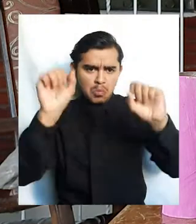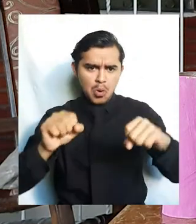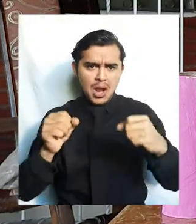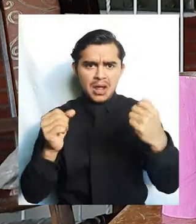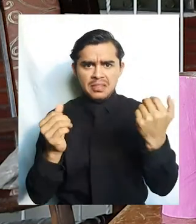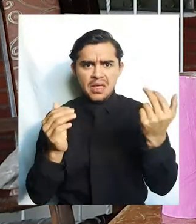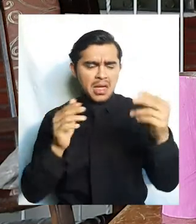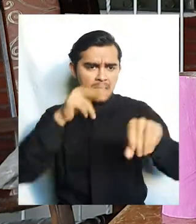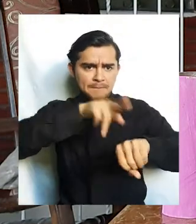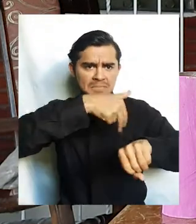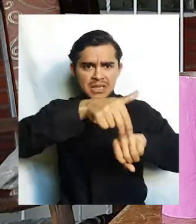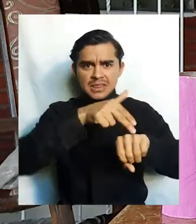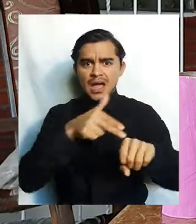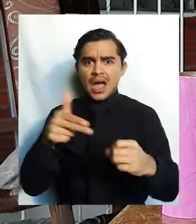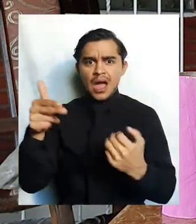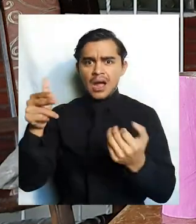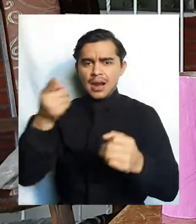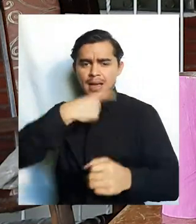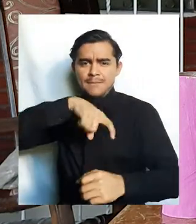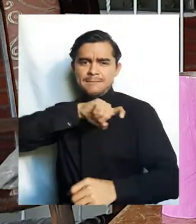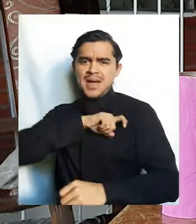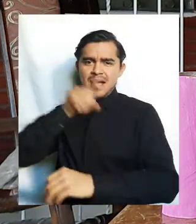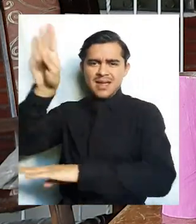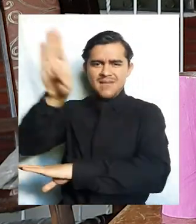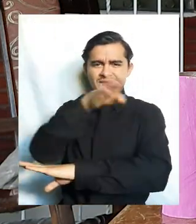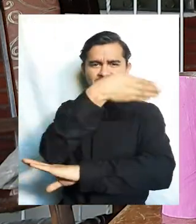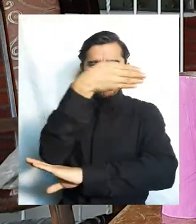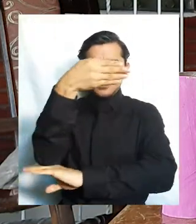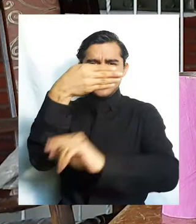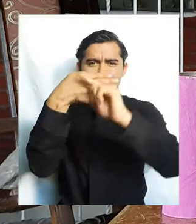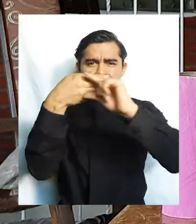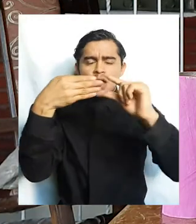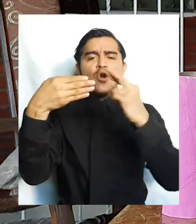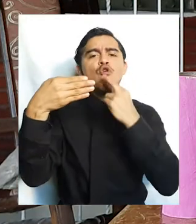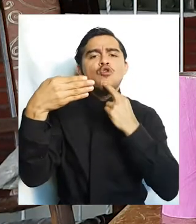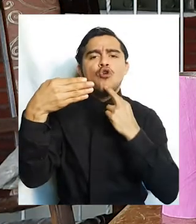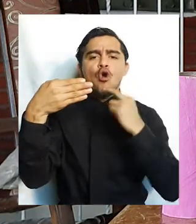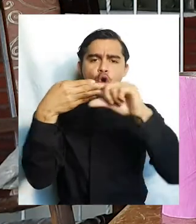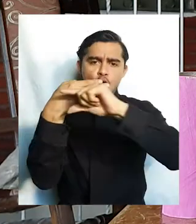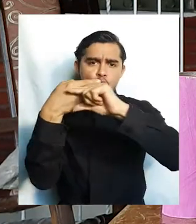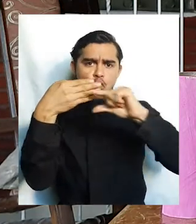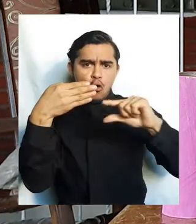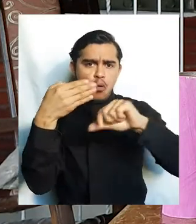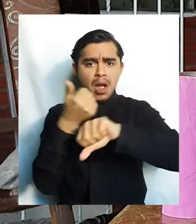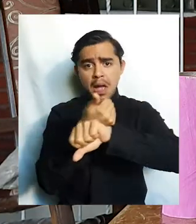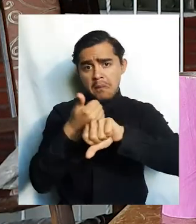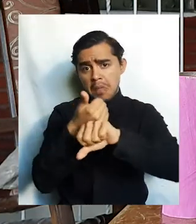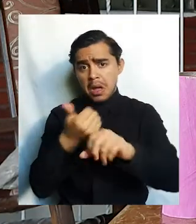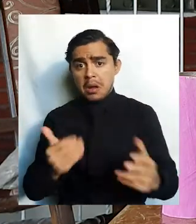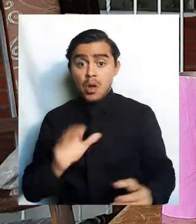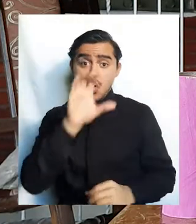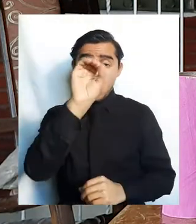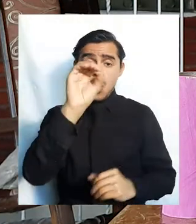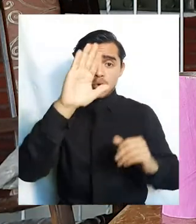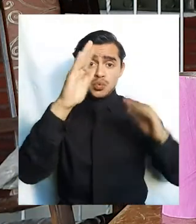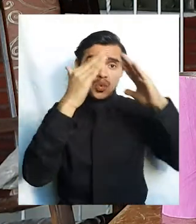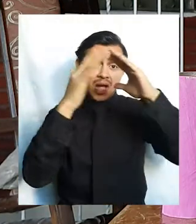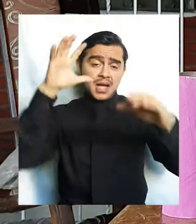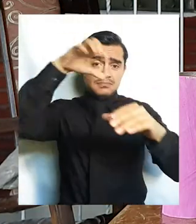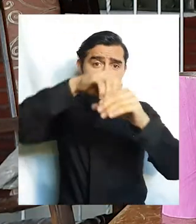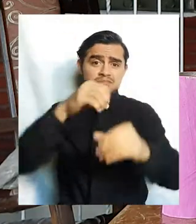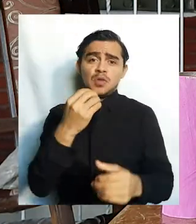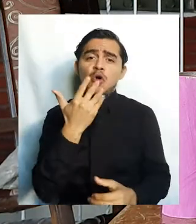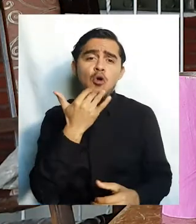colores de la bandera de España que son rojo y amarillo o los pueden pintar de los colores que ustedes tengan en sus casas.